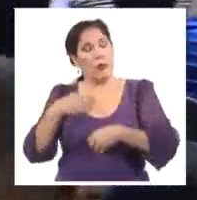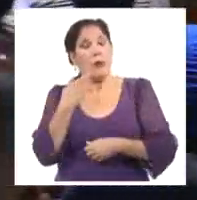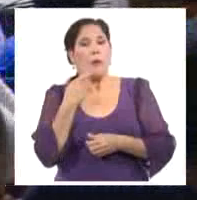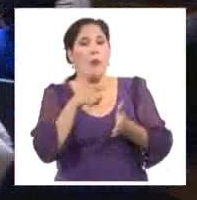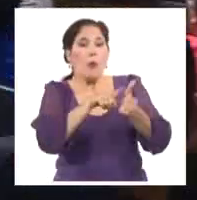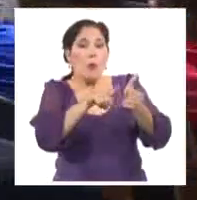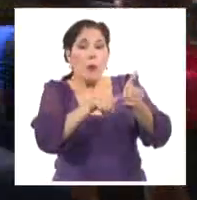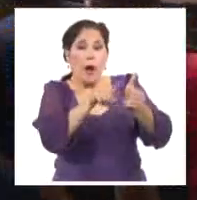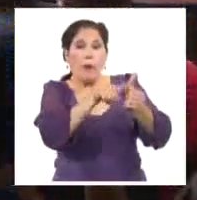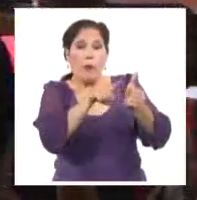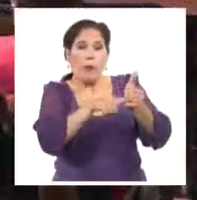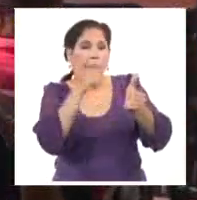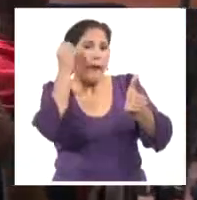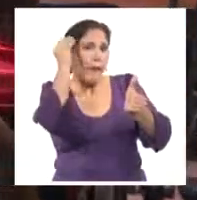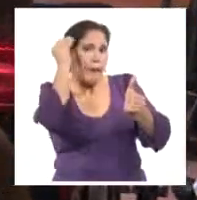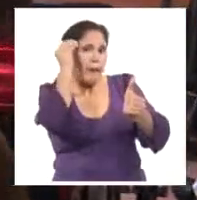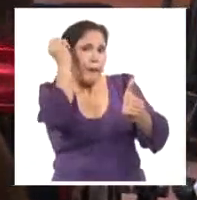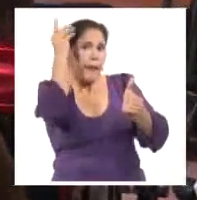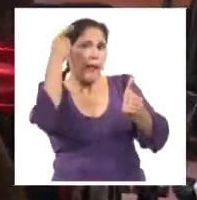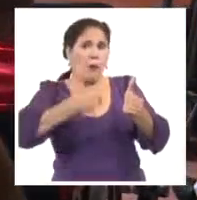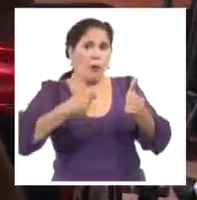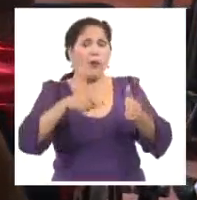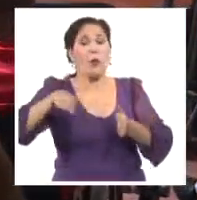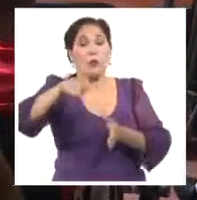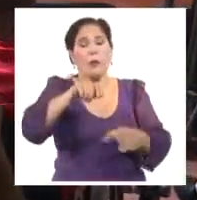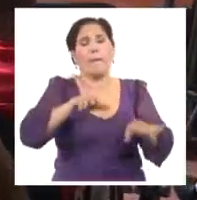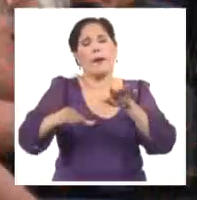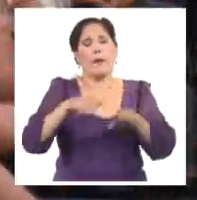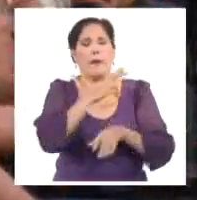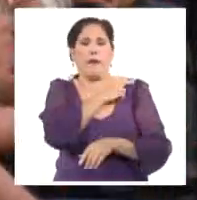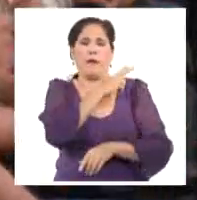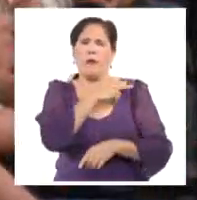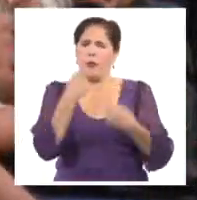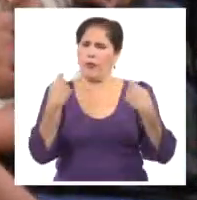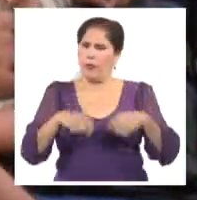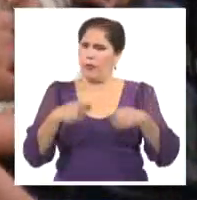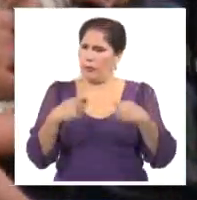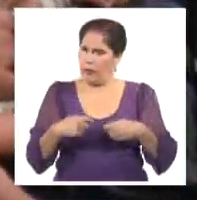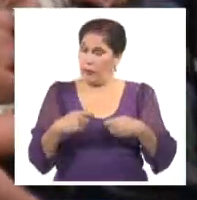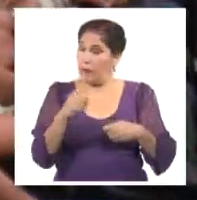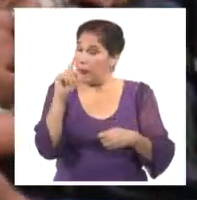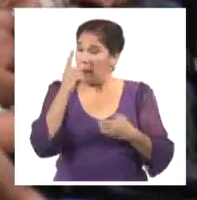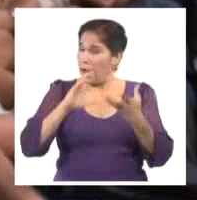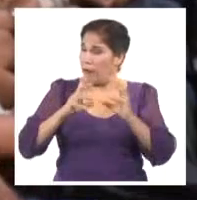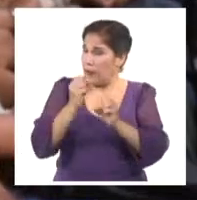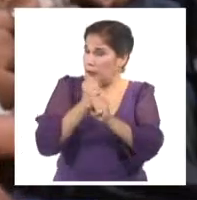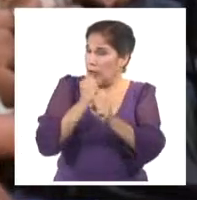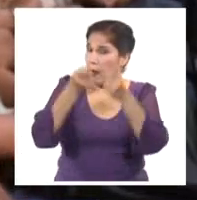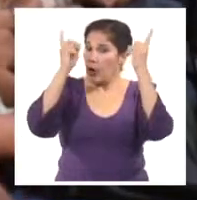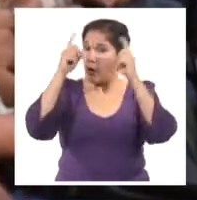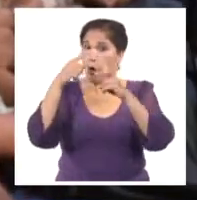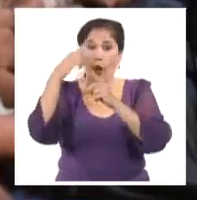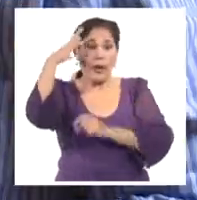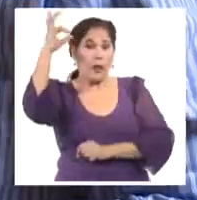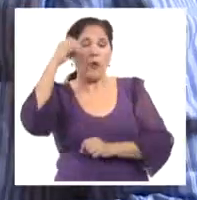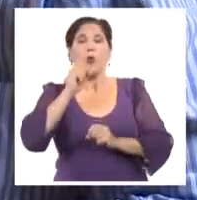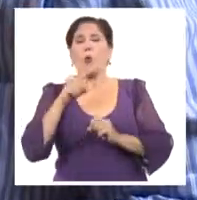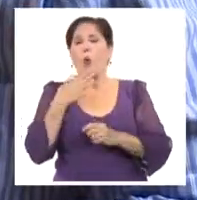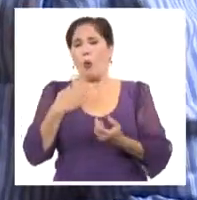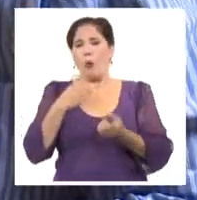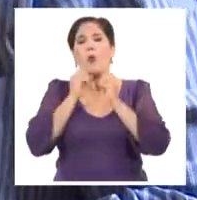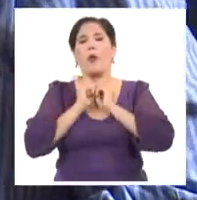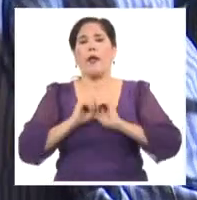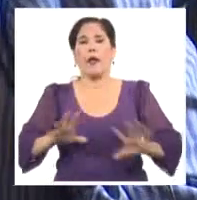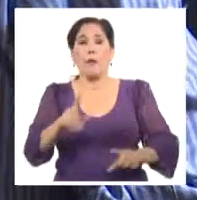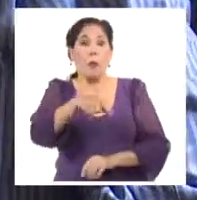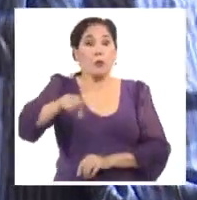campesinado y fomentar la autopreparación de los cuadros. La primera manera de hacer trabajo político y geológico es el ejemplo. Usted no